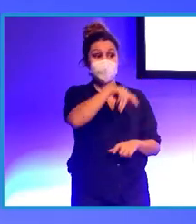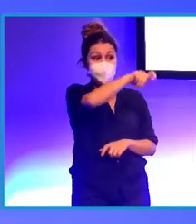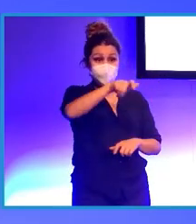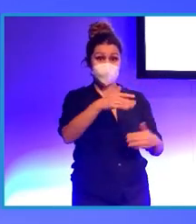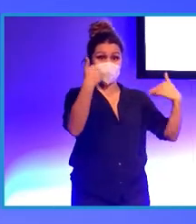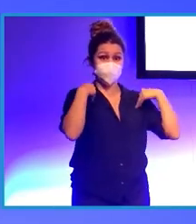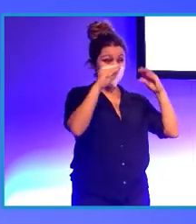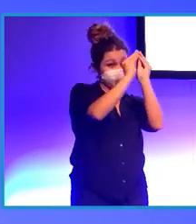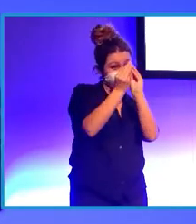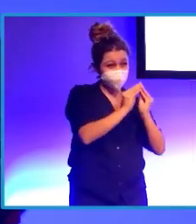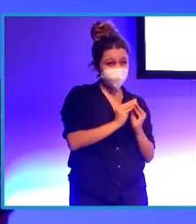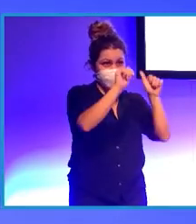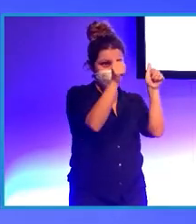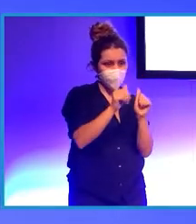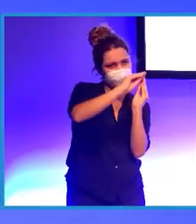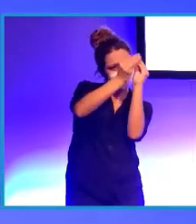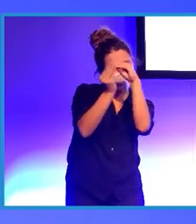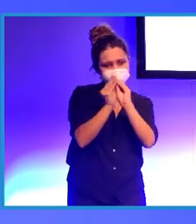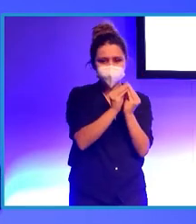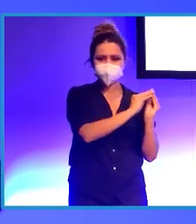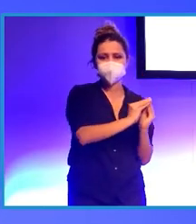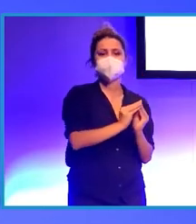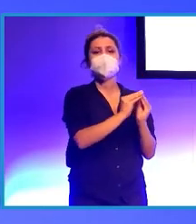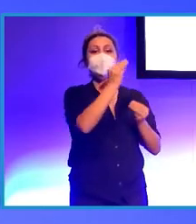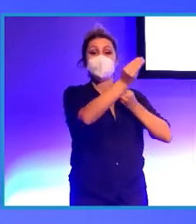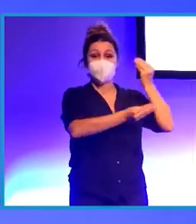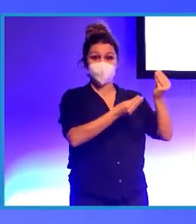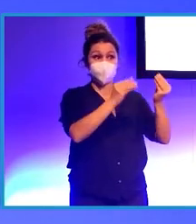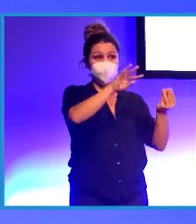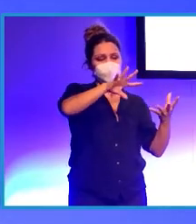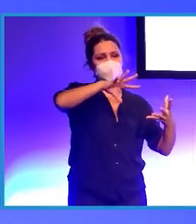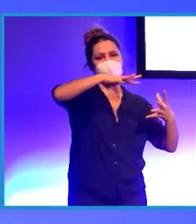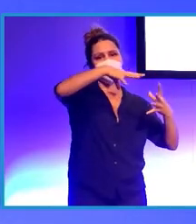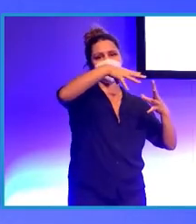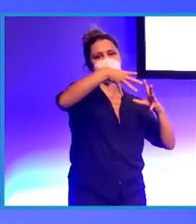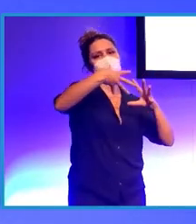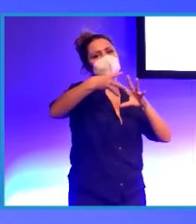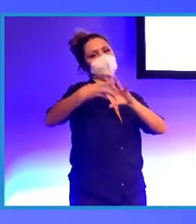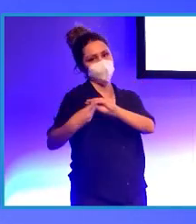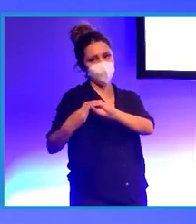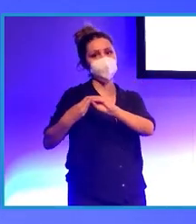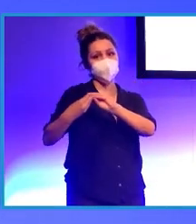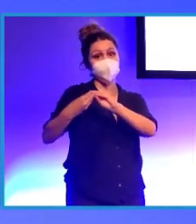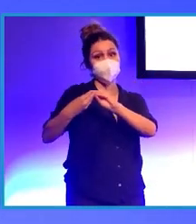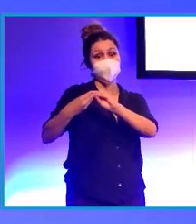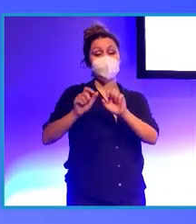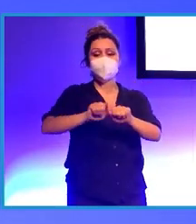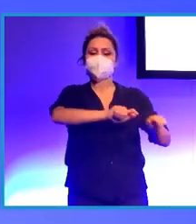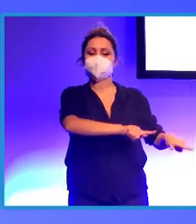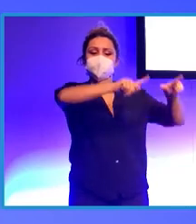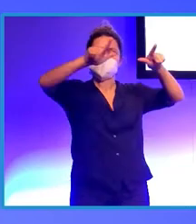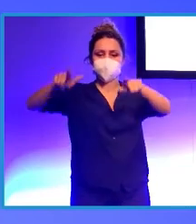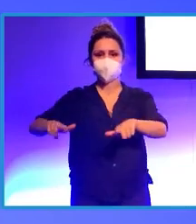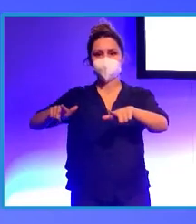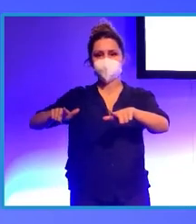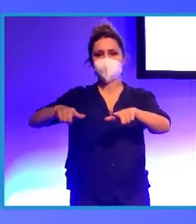y esos modelos se van ajustando. Luego pasamos al departamento de